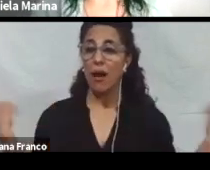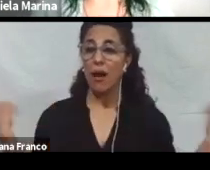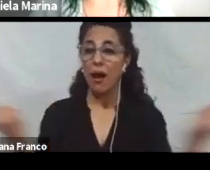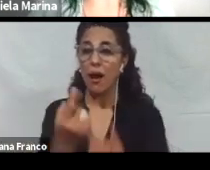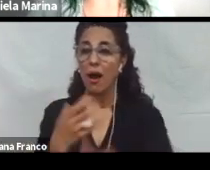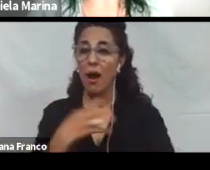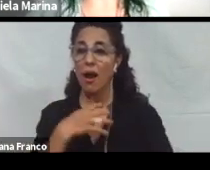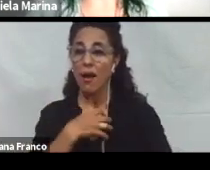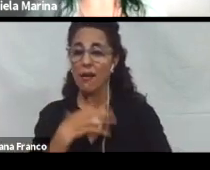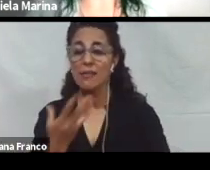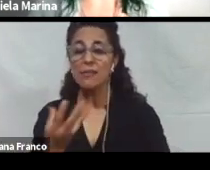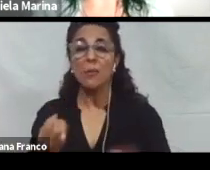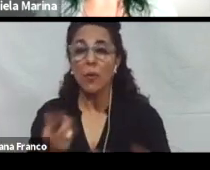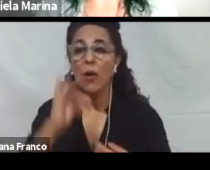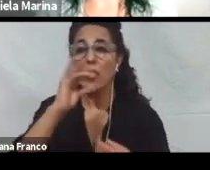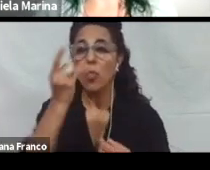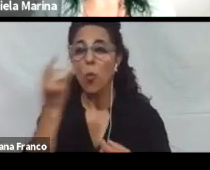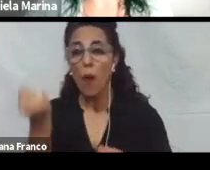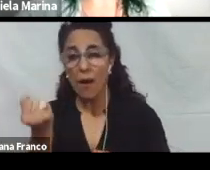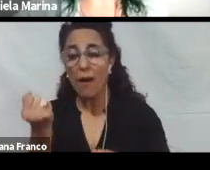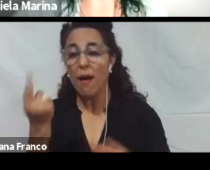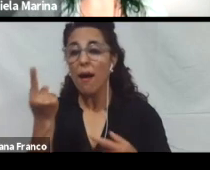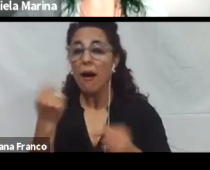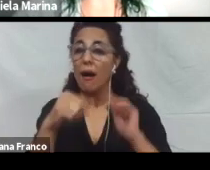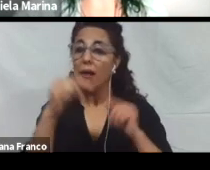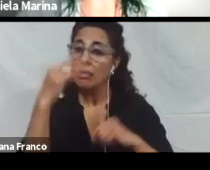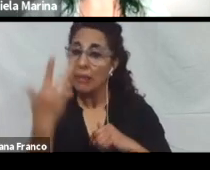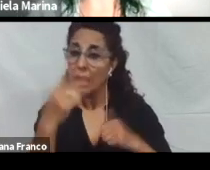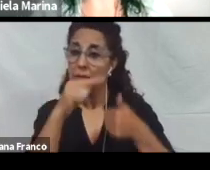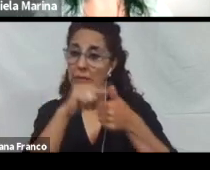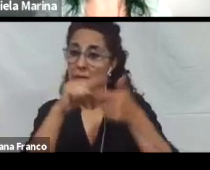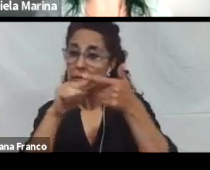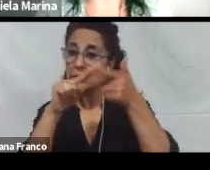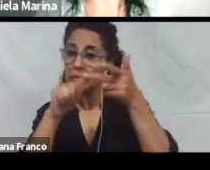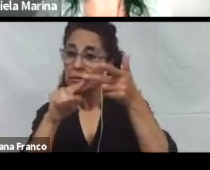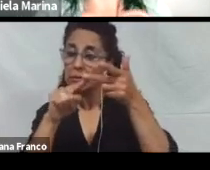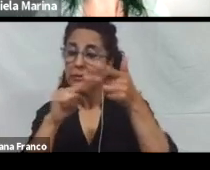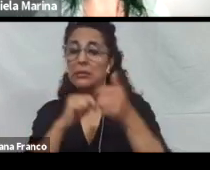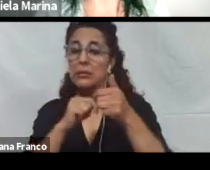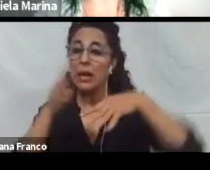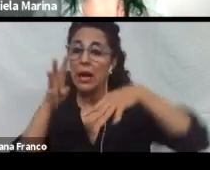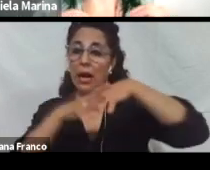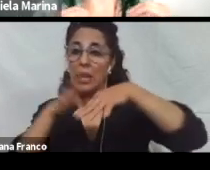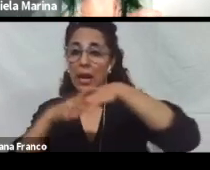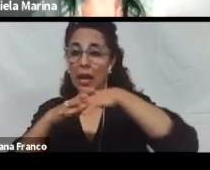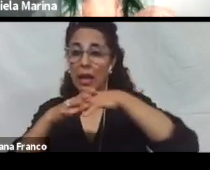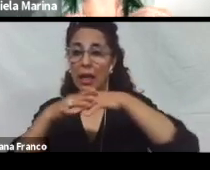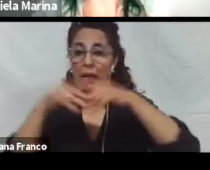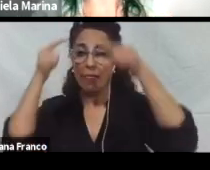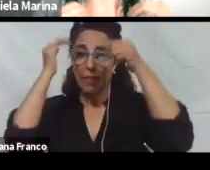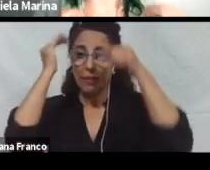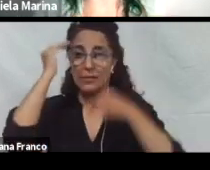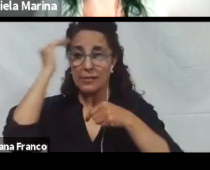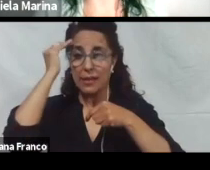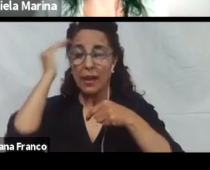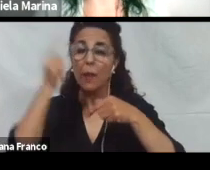Básicamente, el DUA se compone de tres principios, los cuales se corresponden con las tres redes cerebrales que son implicadas en